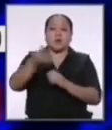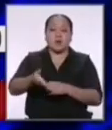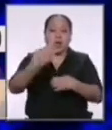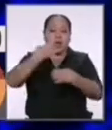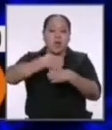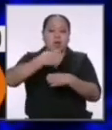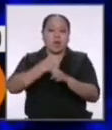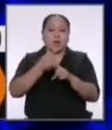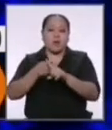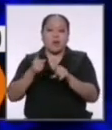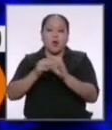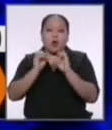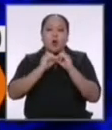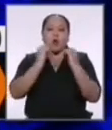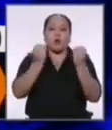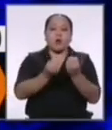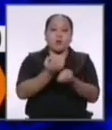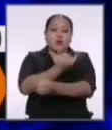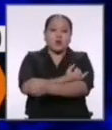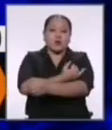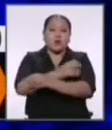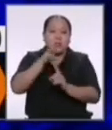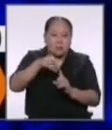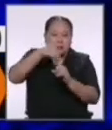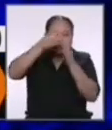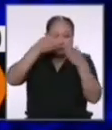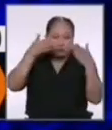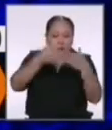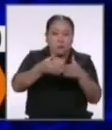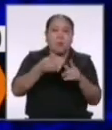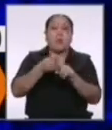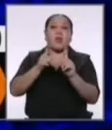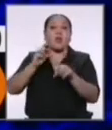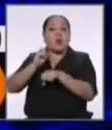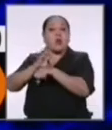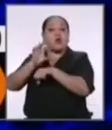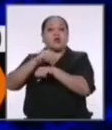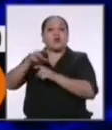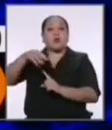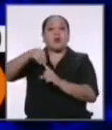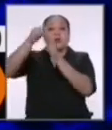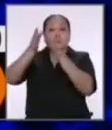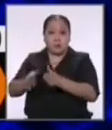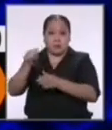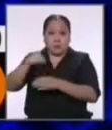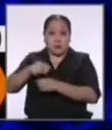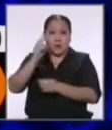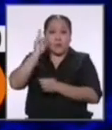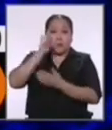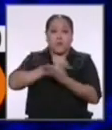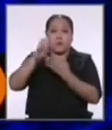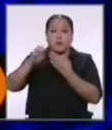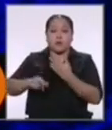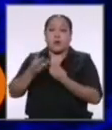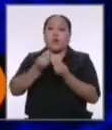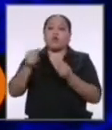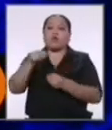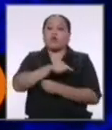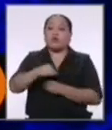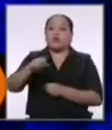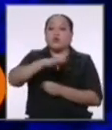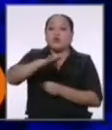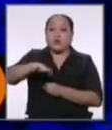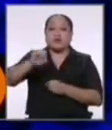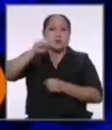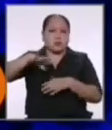crearemos instituciones específicas pero lo que recomiendan los especialistas y los profesionales es que la gran mayoría de estos niños